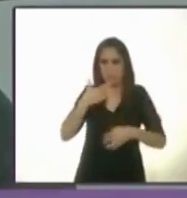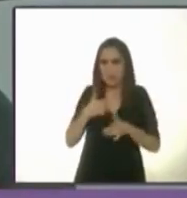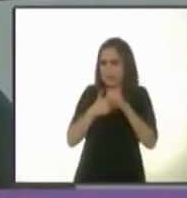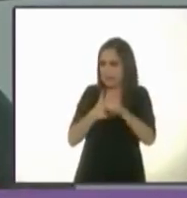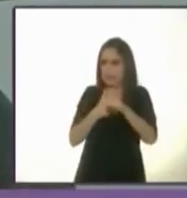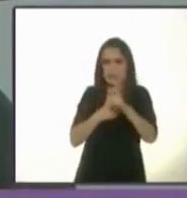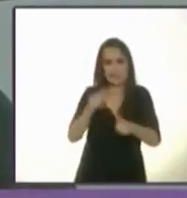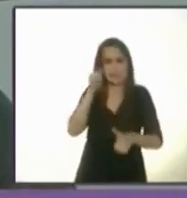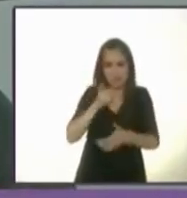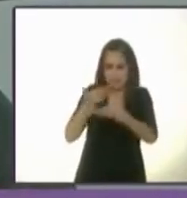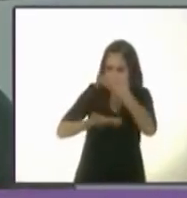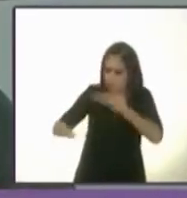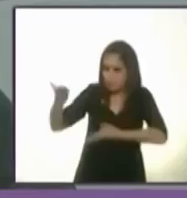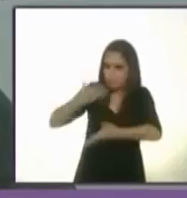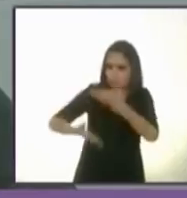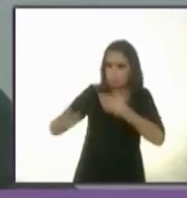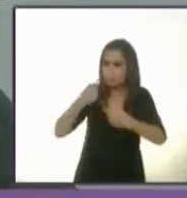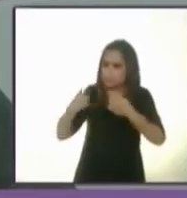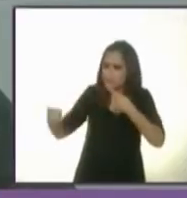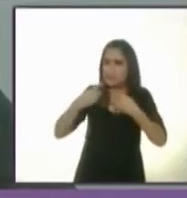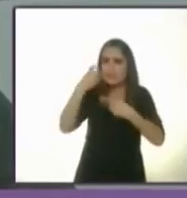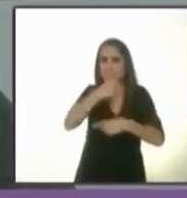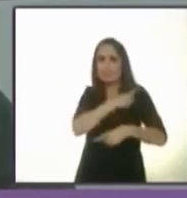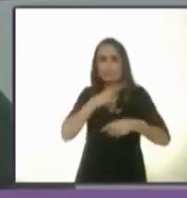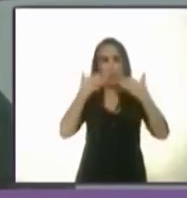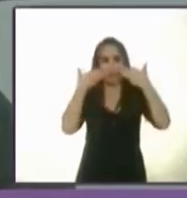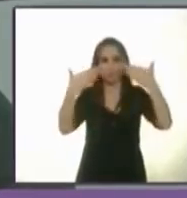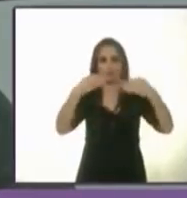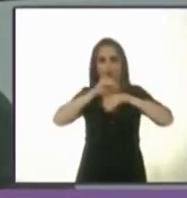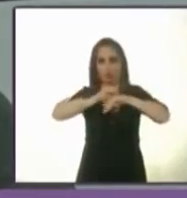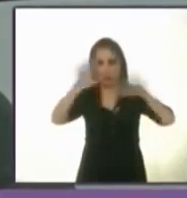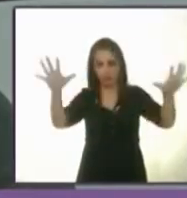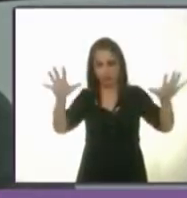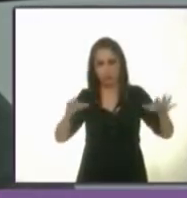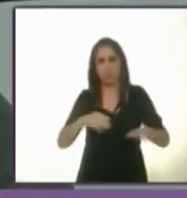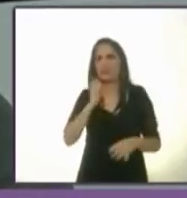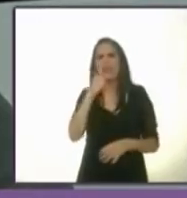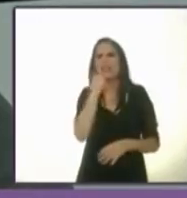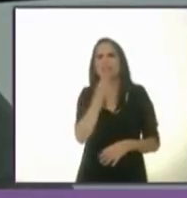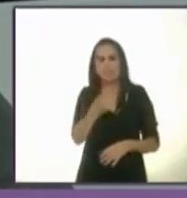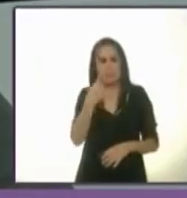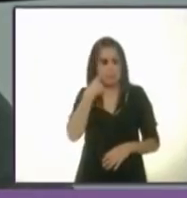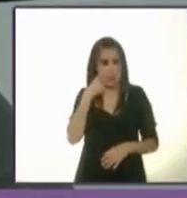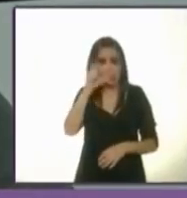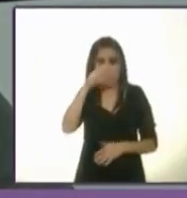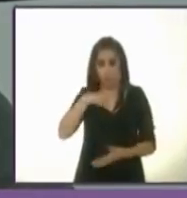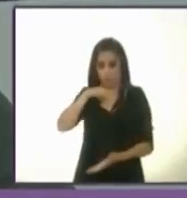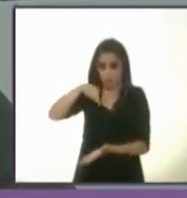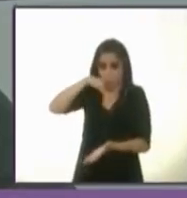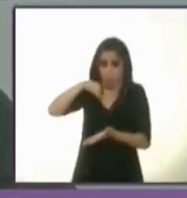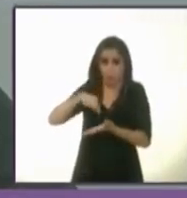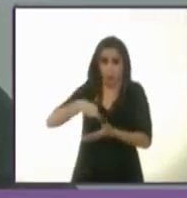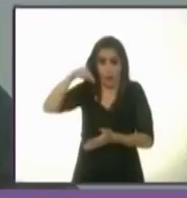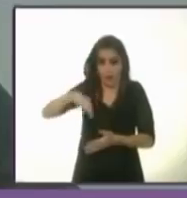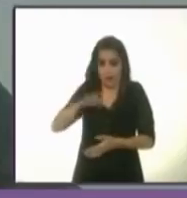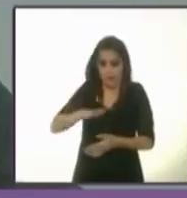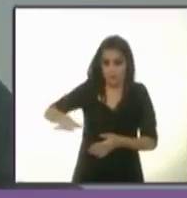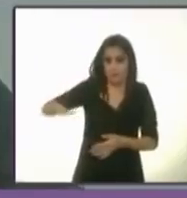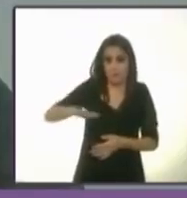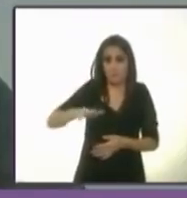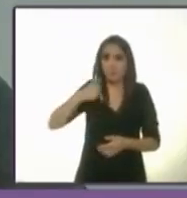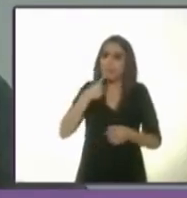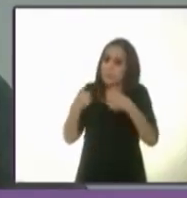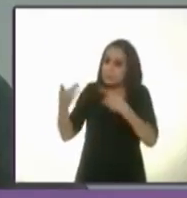permanente, el diálogo sea público. Es decir, quien utilice el espacio público, el diálogo